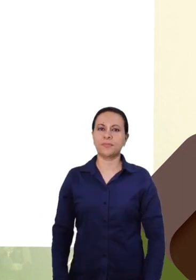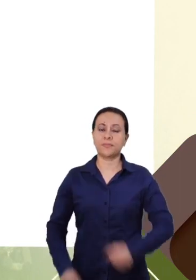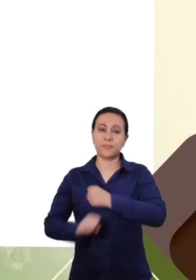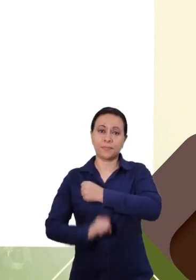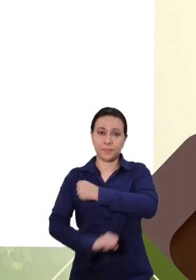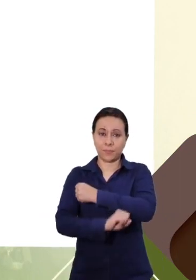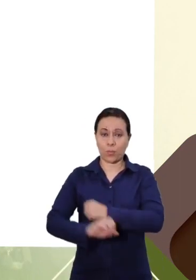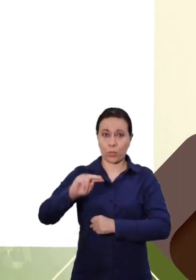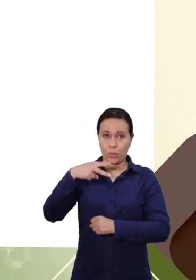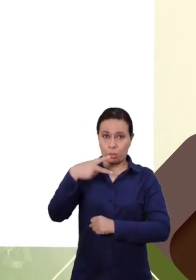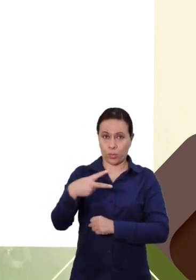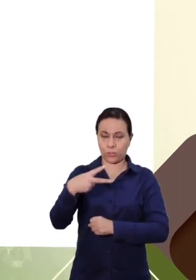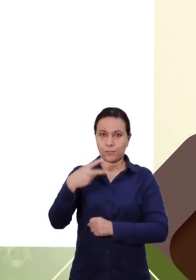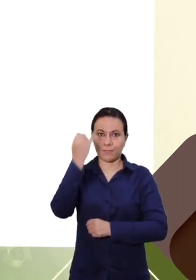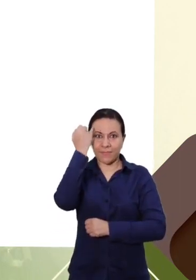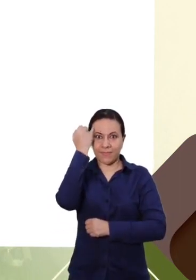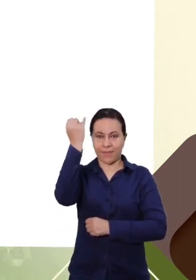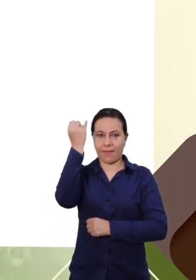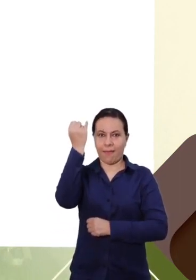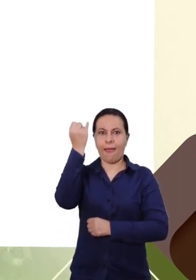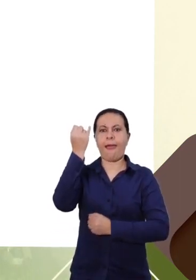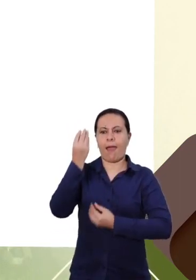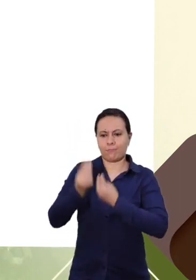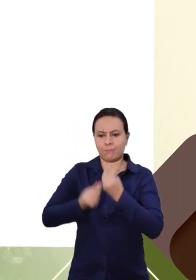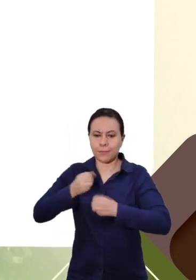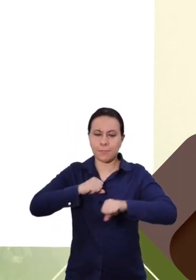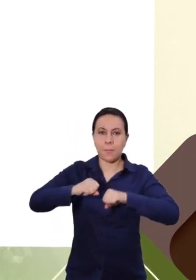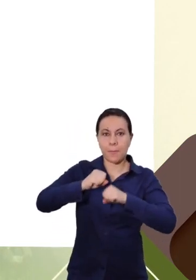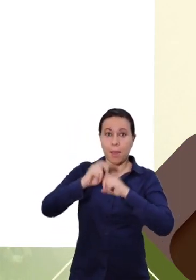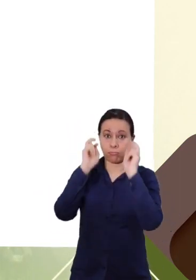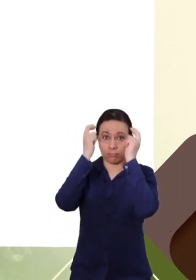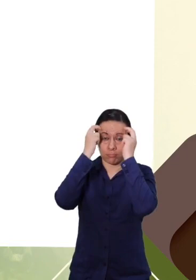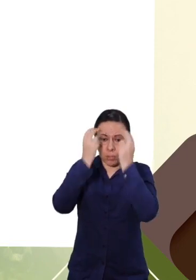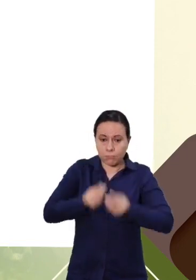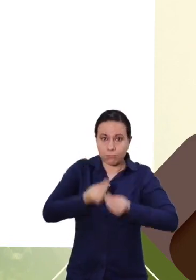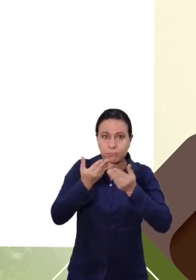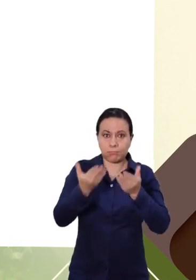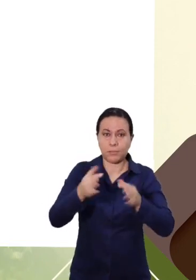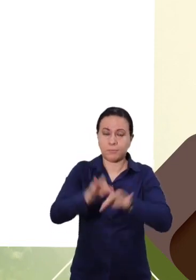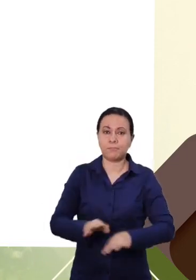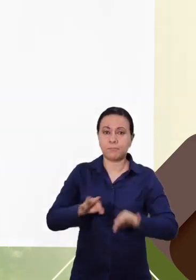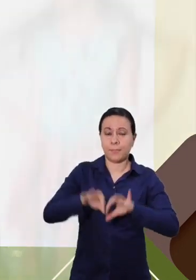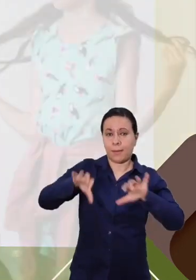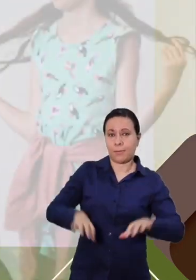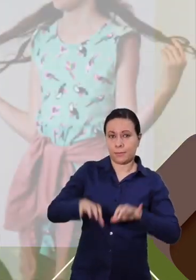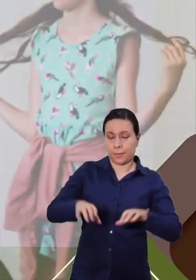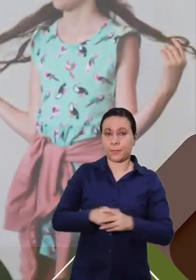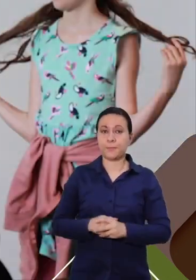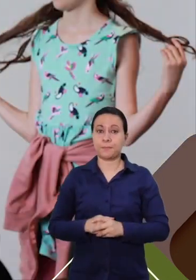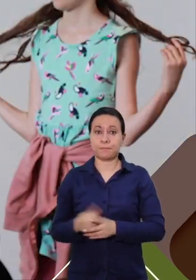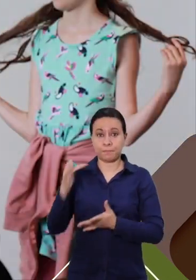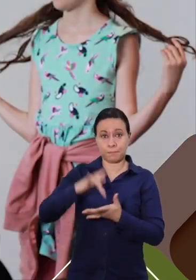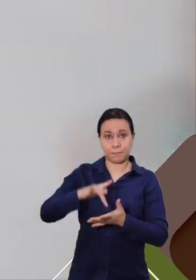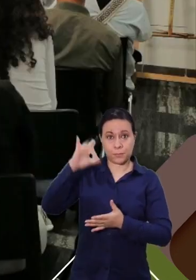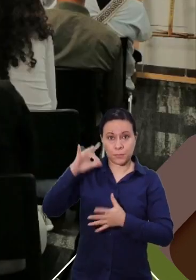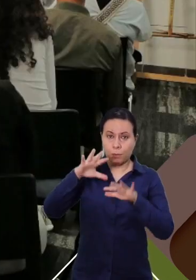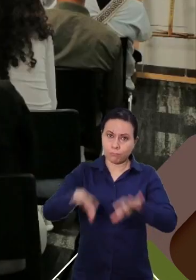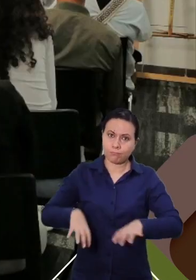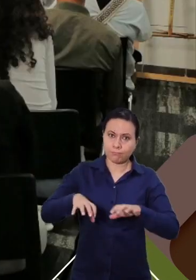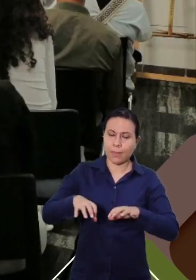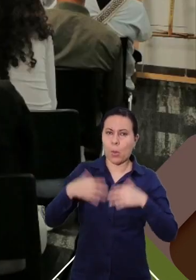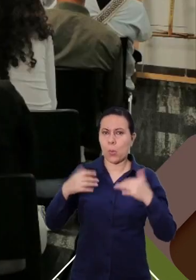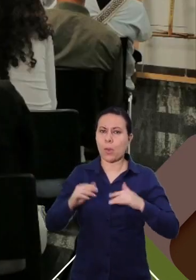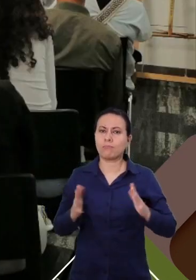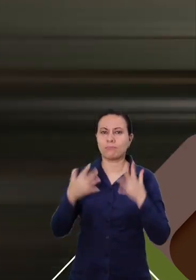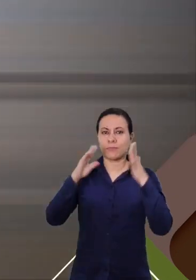En el Pilar II, Creación, Gestión y Transferencia del Conocimiento, los hechos relevantes fueron nuestra presencia estratégica y masiva